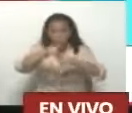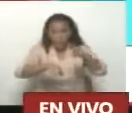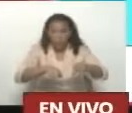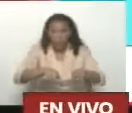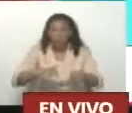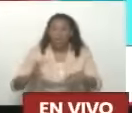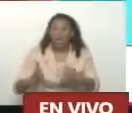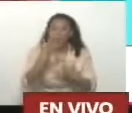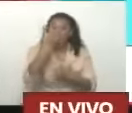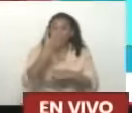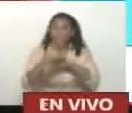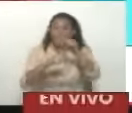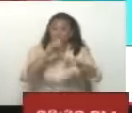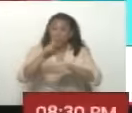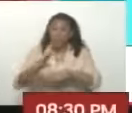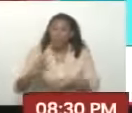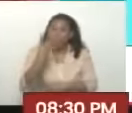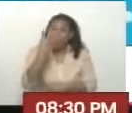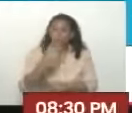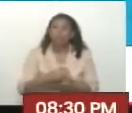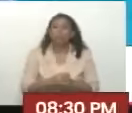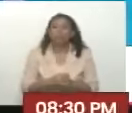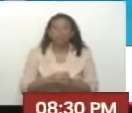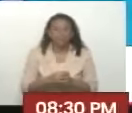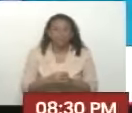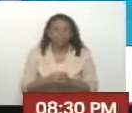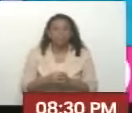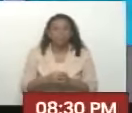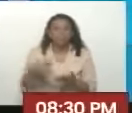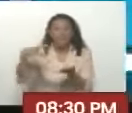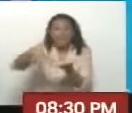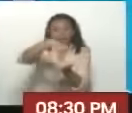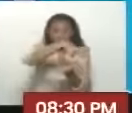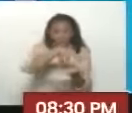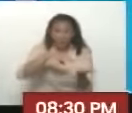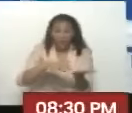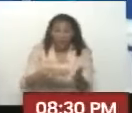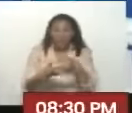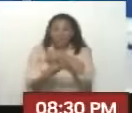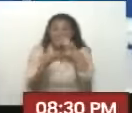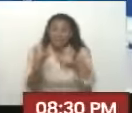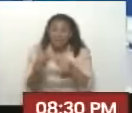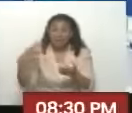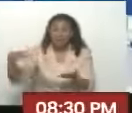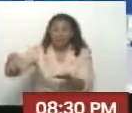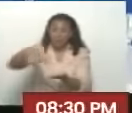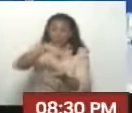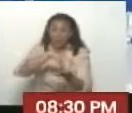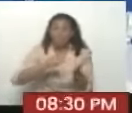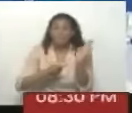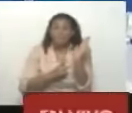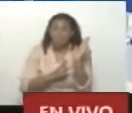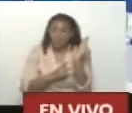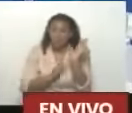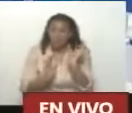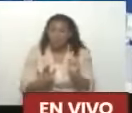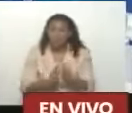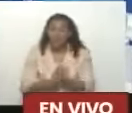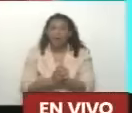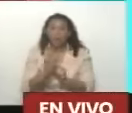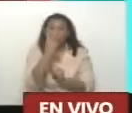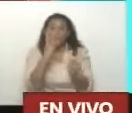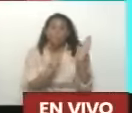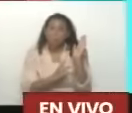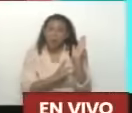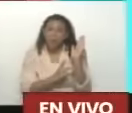Nuestra cuarta consulta Claro, ha tenido Tres regionales Ajá Tres regionales Una parroquia Tuvimos una